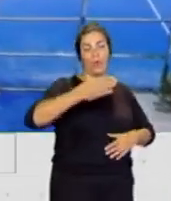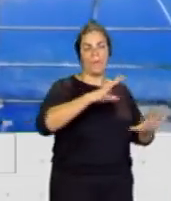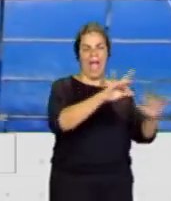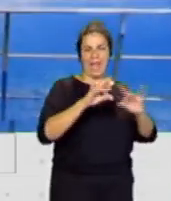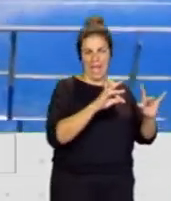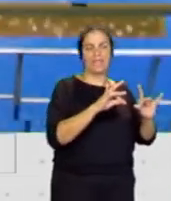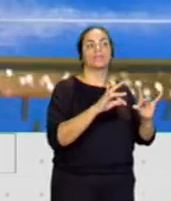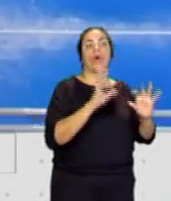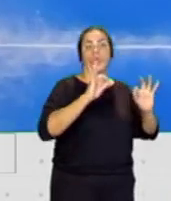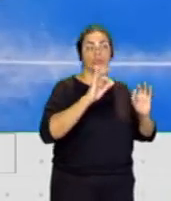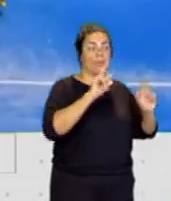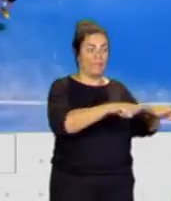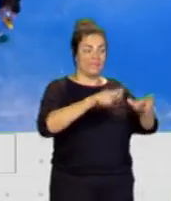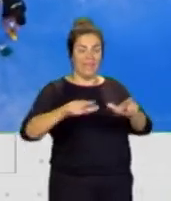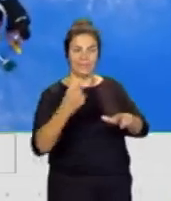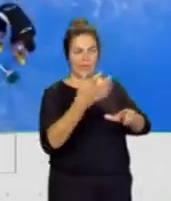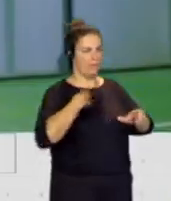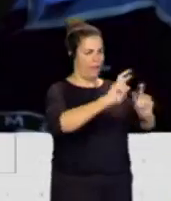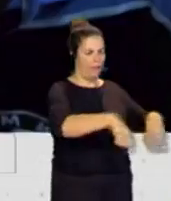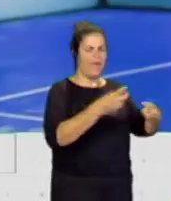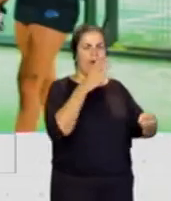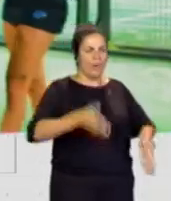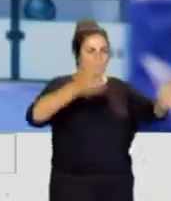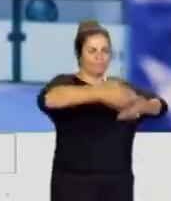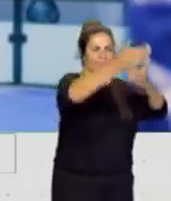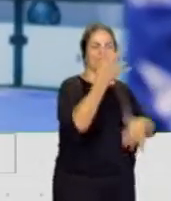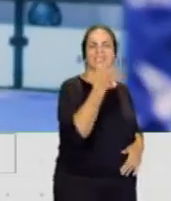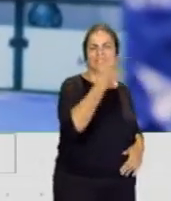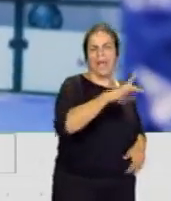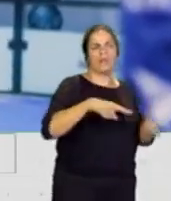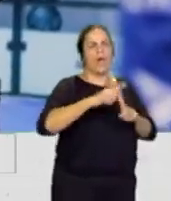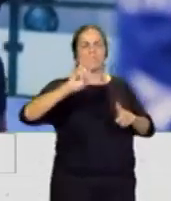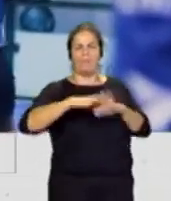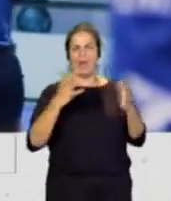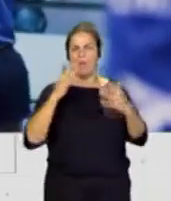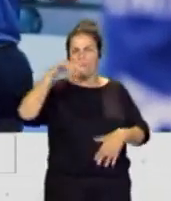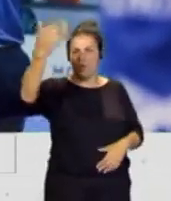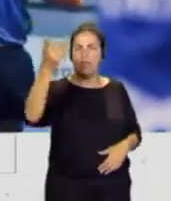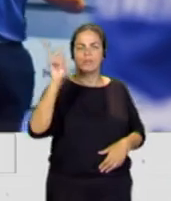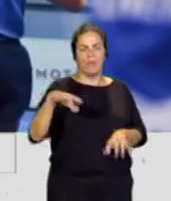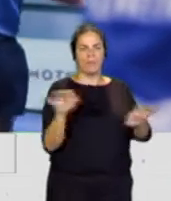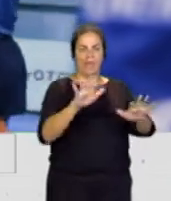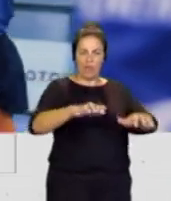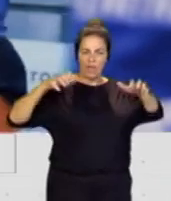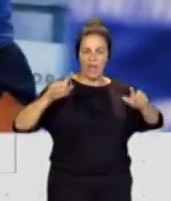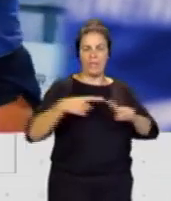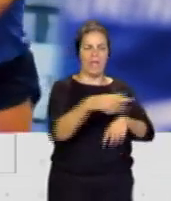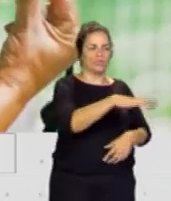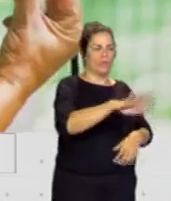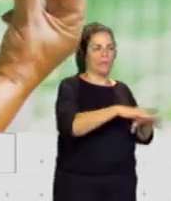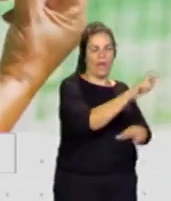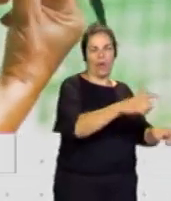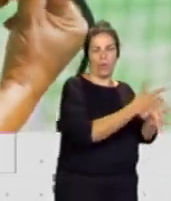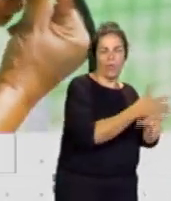sus cinco pistas, ahora las tiene de cristal, hay una con un juego exterior y estamos preparando un montaje con gradas y con zona de jugadores, zona VIP y demás,